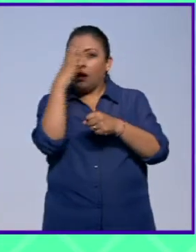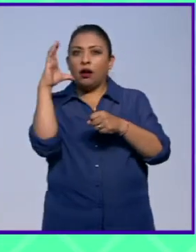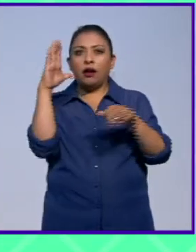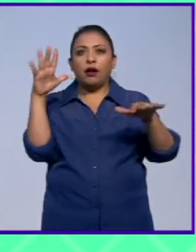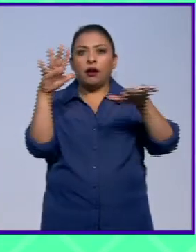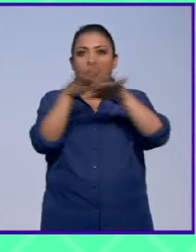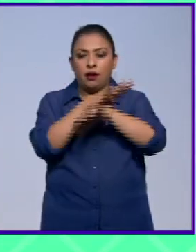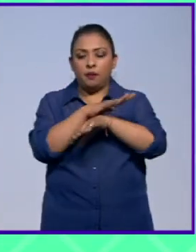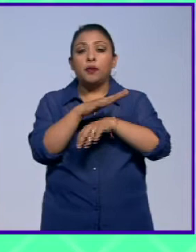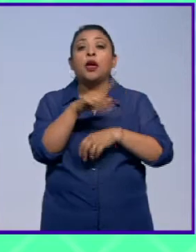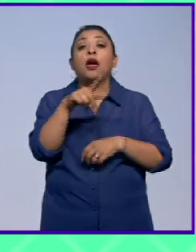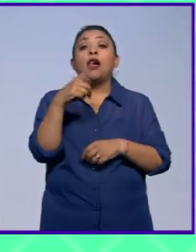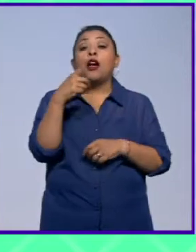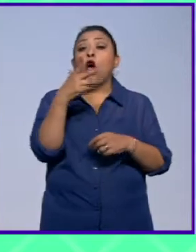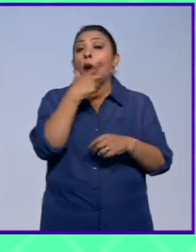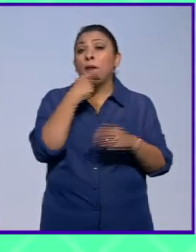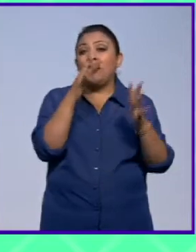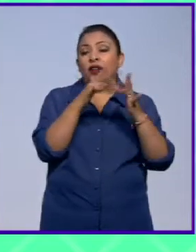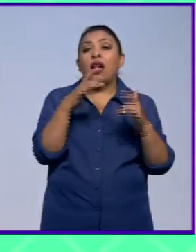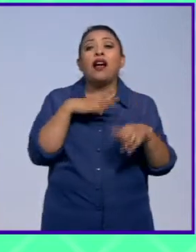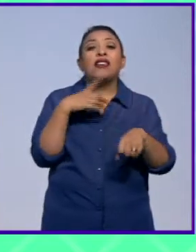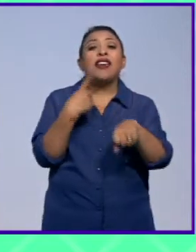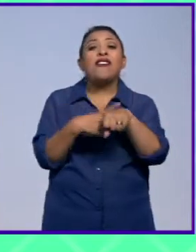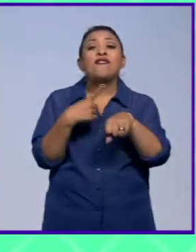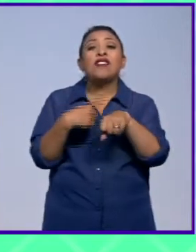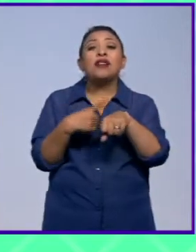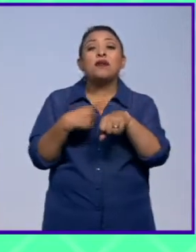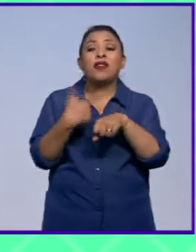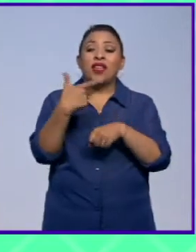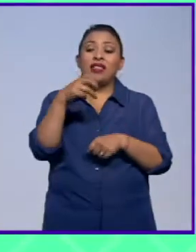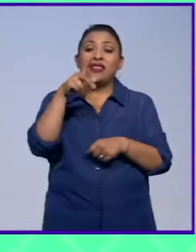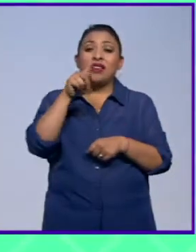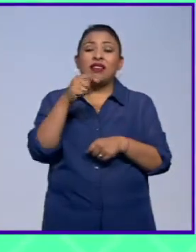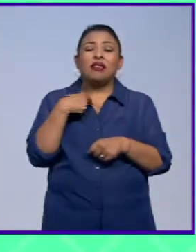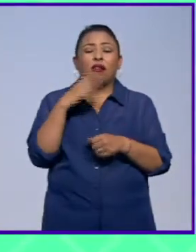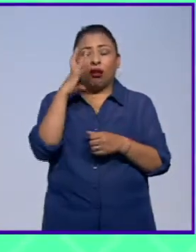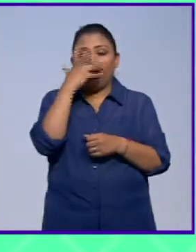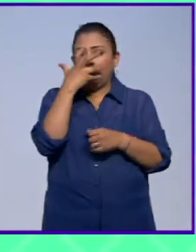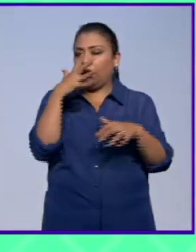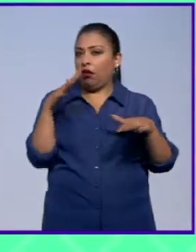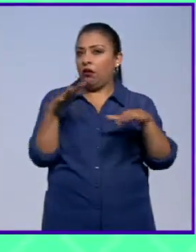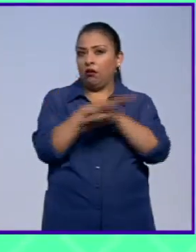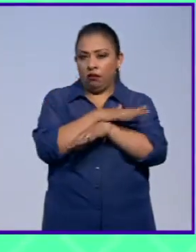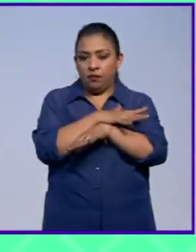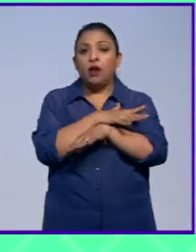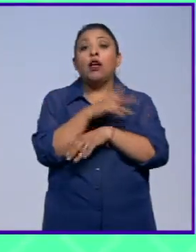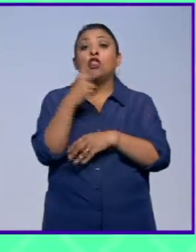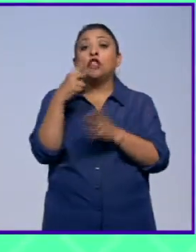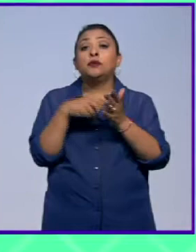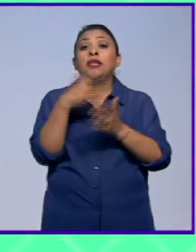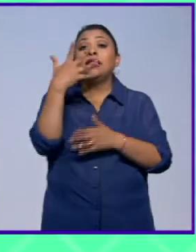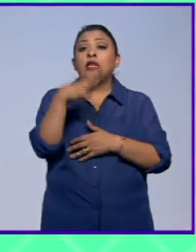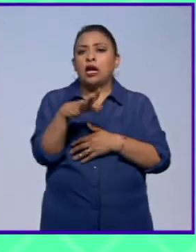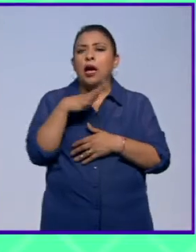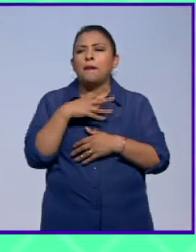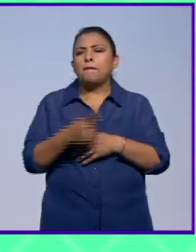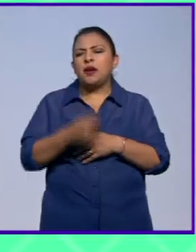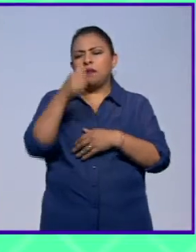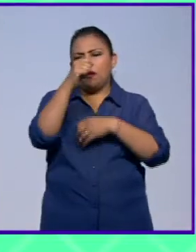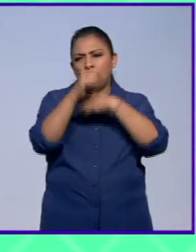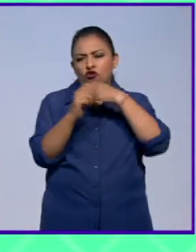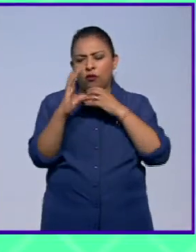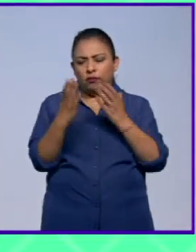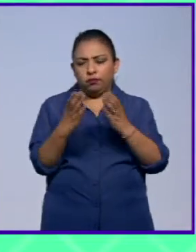de cara el francés presenta una enfermedad genética que ha distorsionado su rostro en 2010 le hicieron el primer